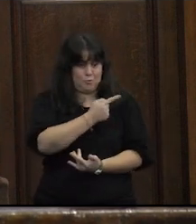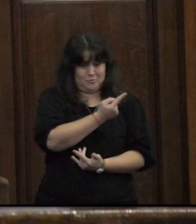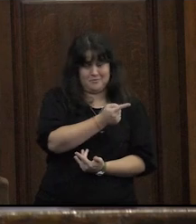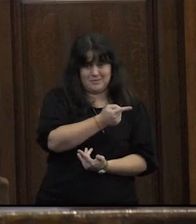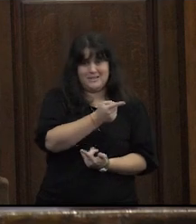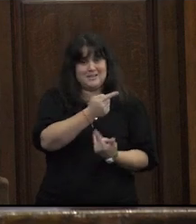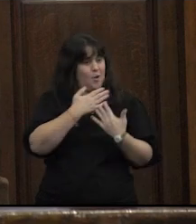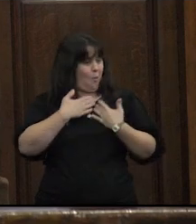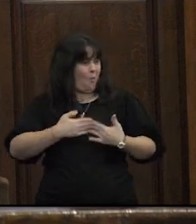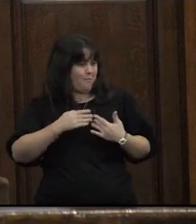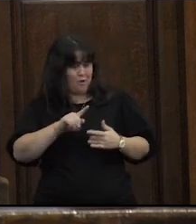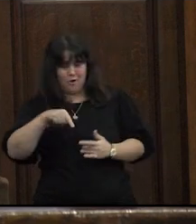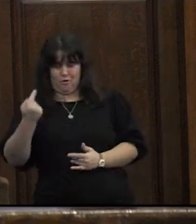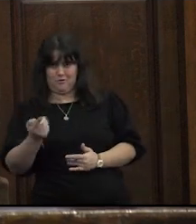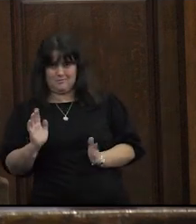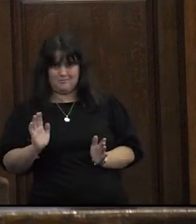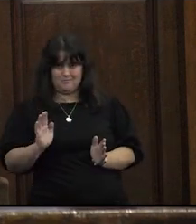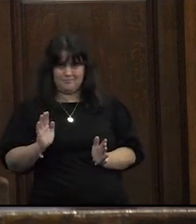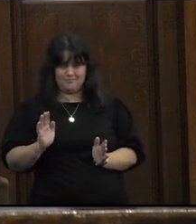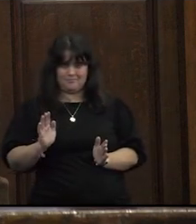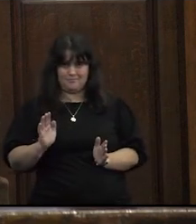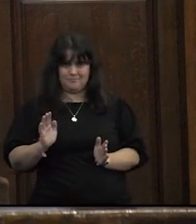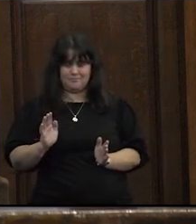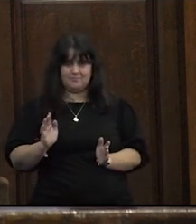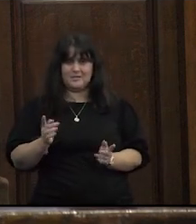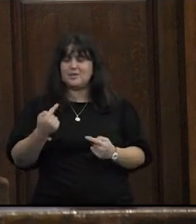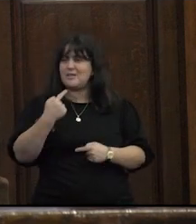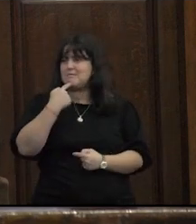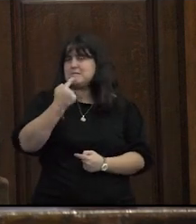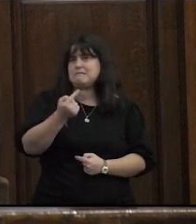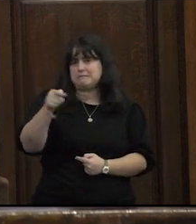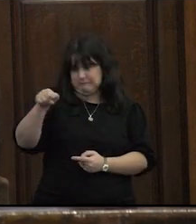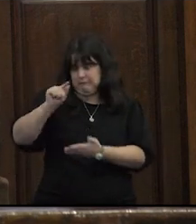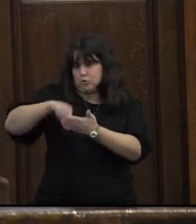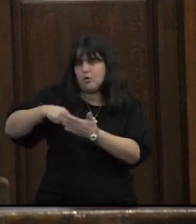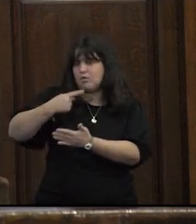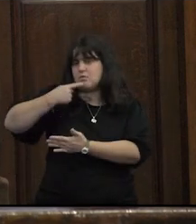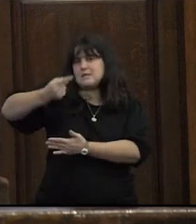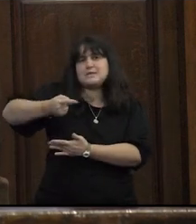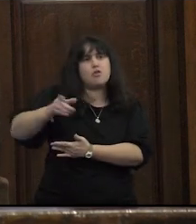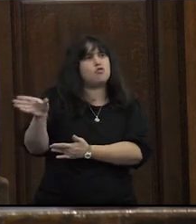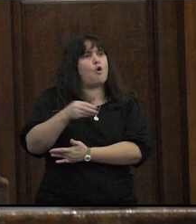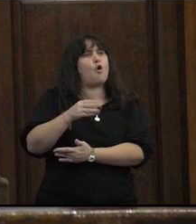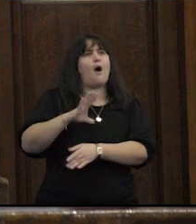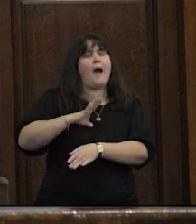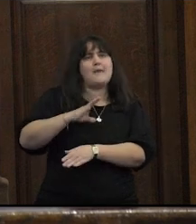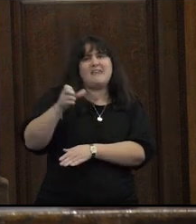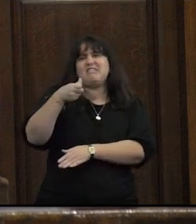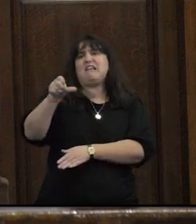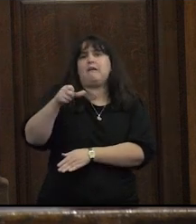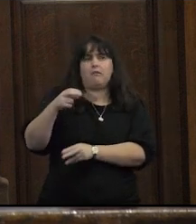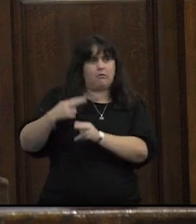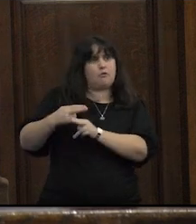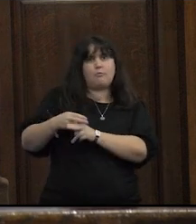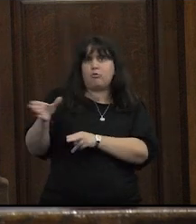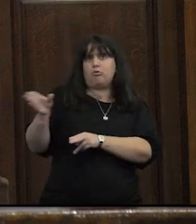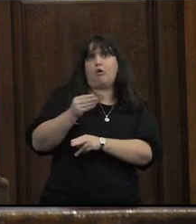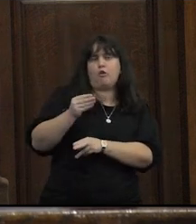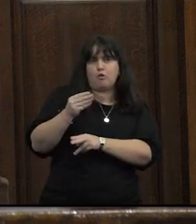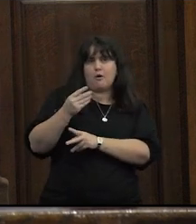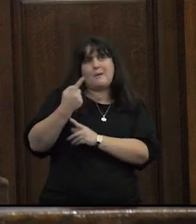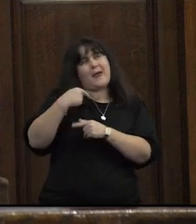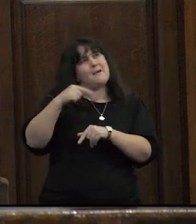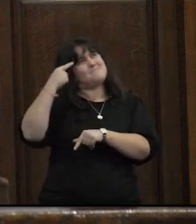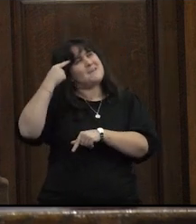es uno y un cuerpo al fin es el otro ella dice todo tiene una etiqueta y un nombre para